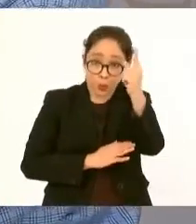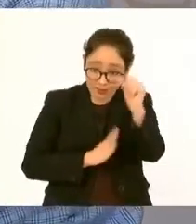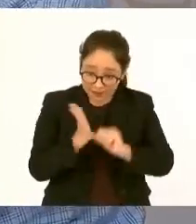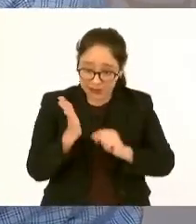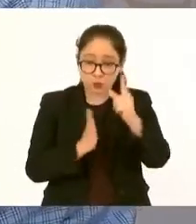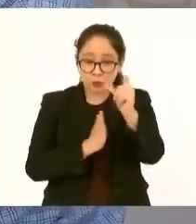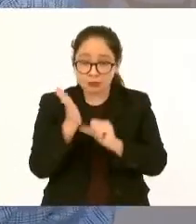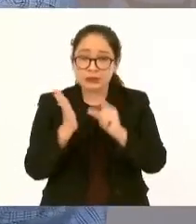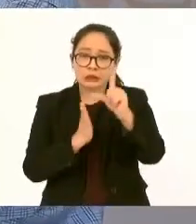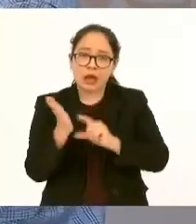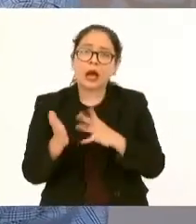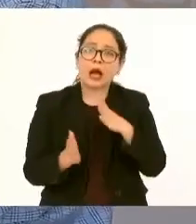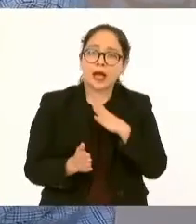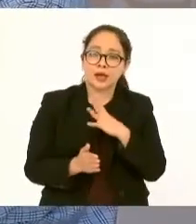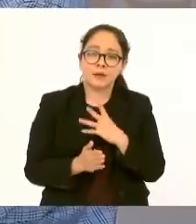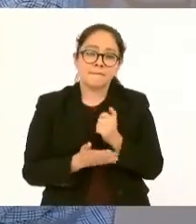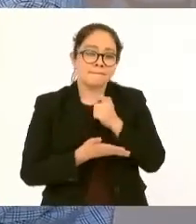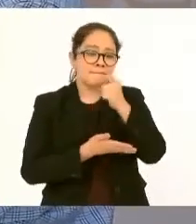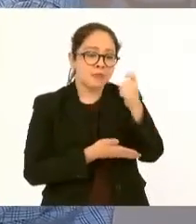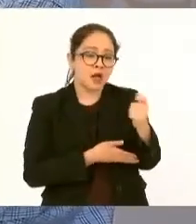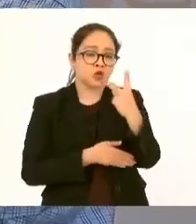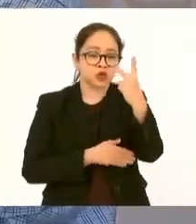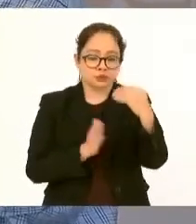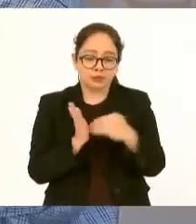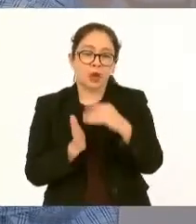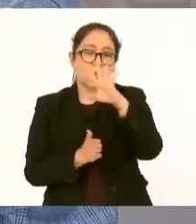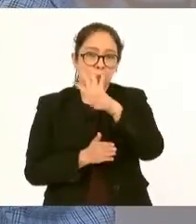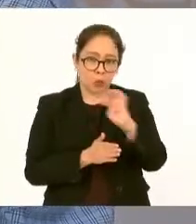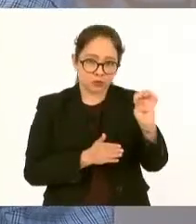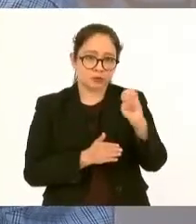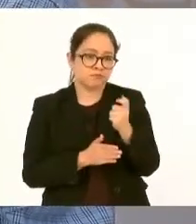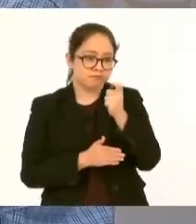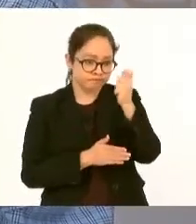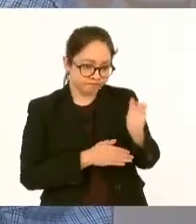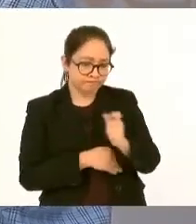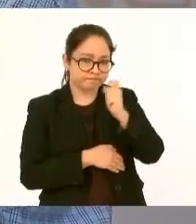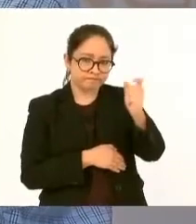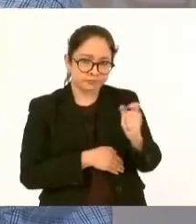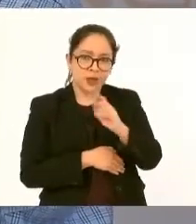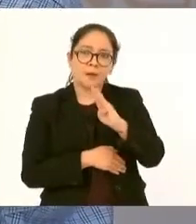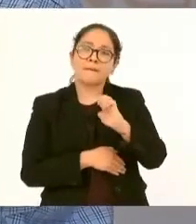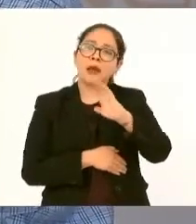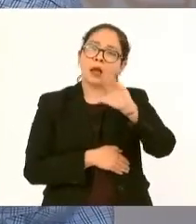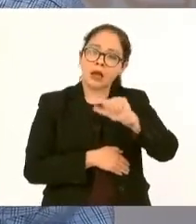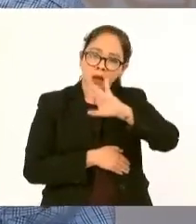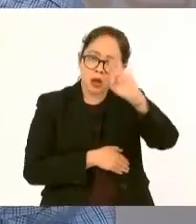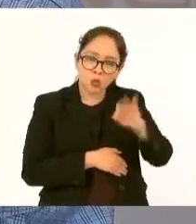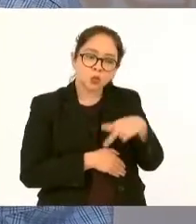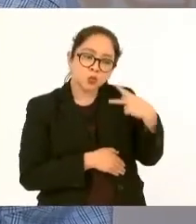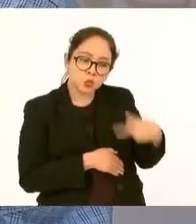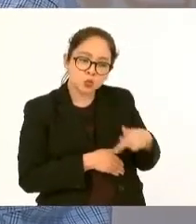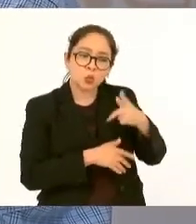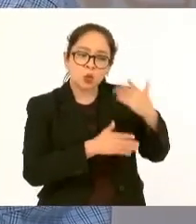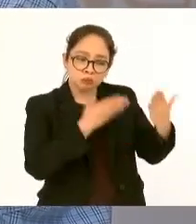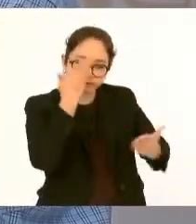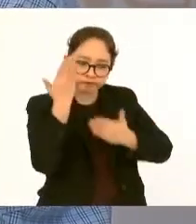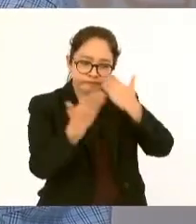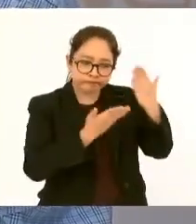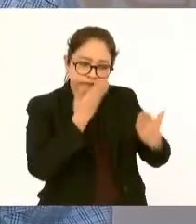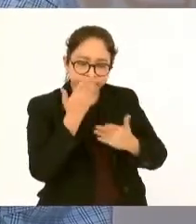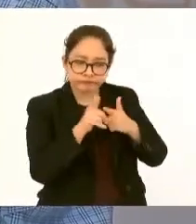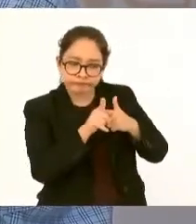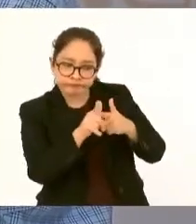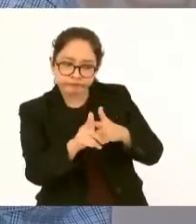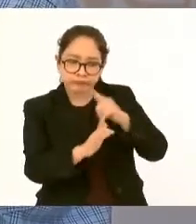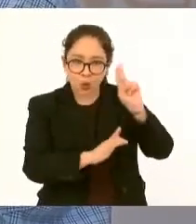.400 pesos, esa es la beca para que terminen en la